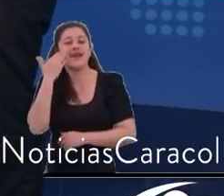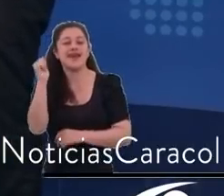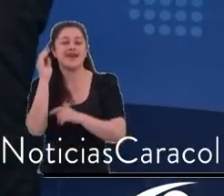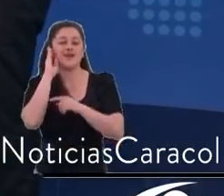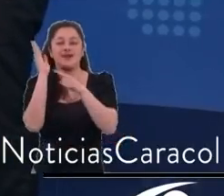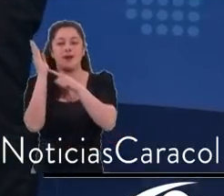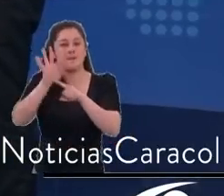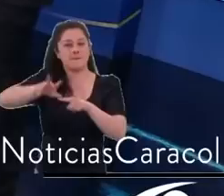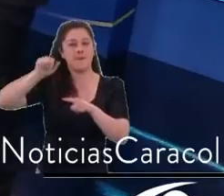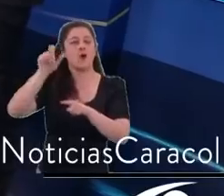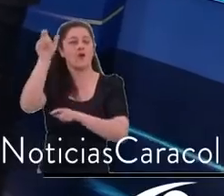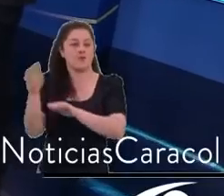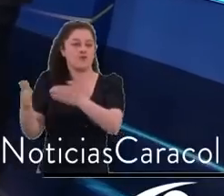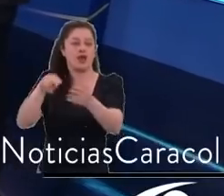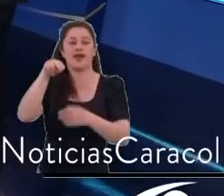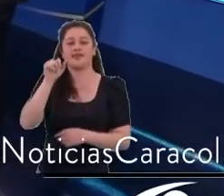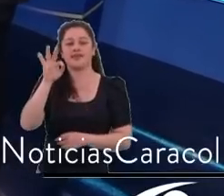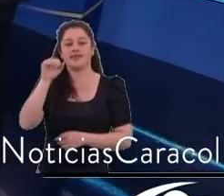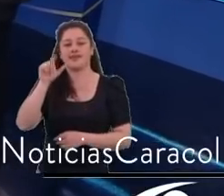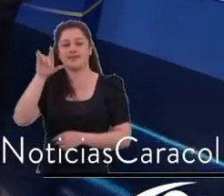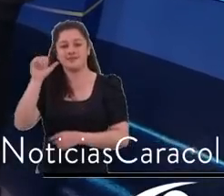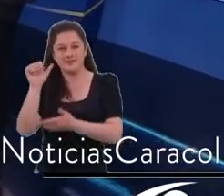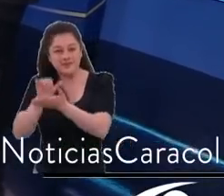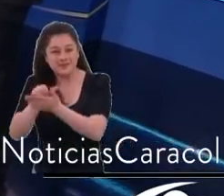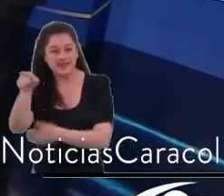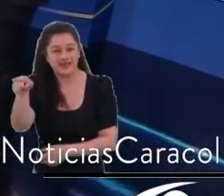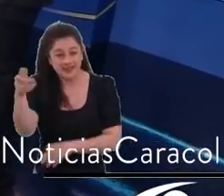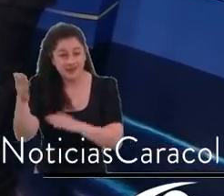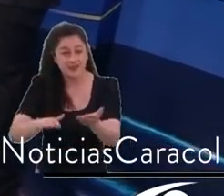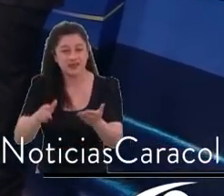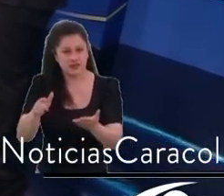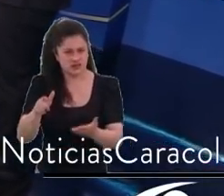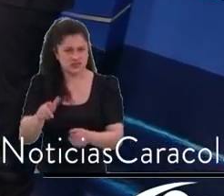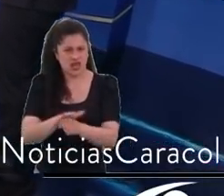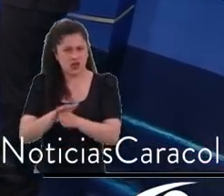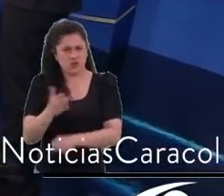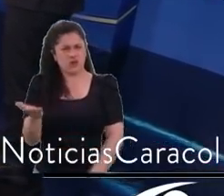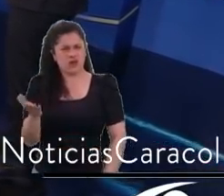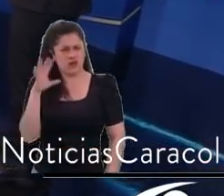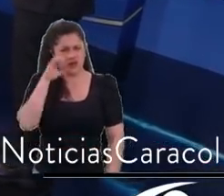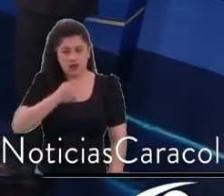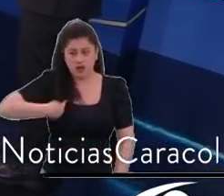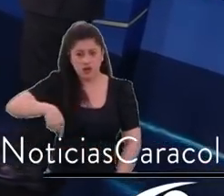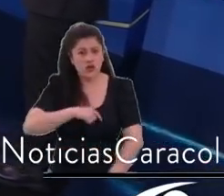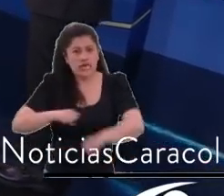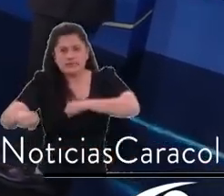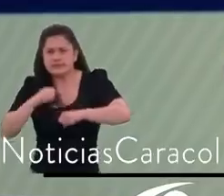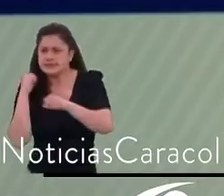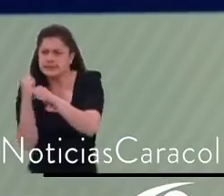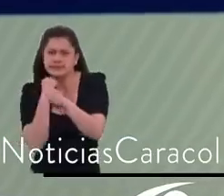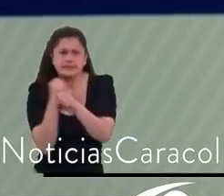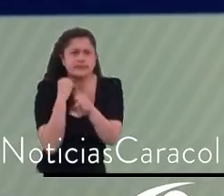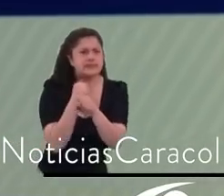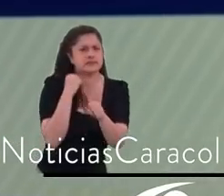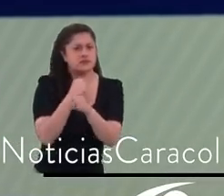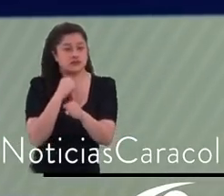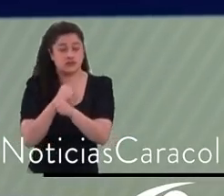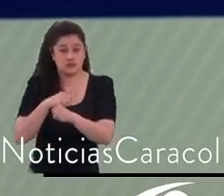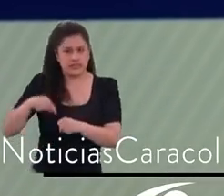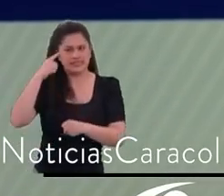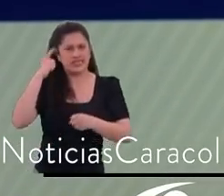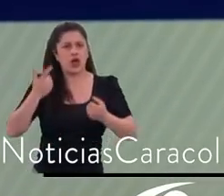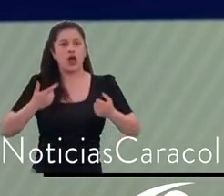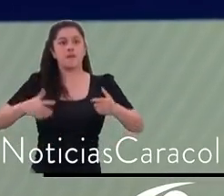concretas, cinco cosas concretas llevamos haciendo todo el año y hasta junio tuvimos una situación muy difícil, de julio en adelante